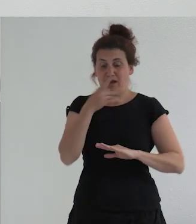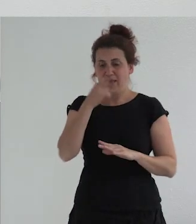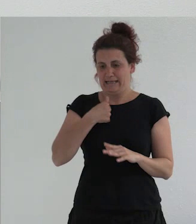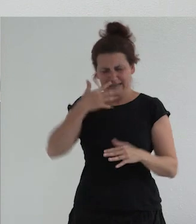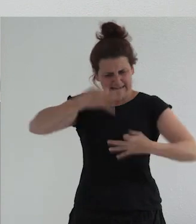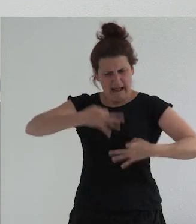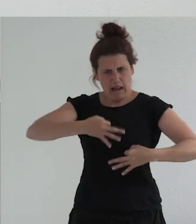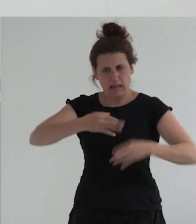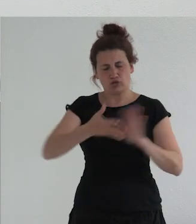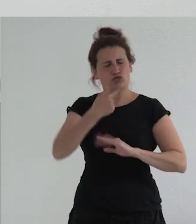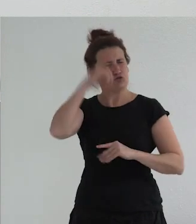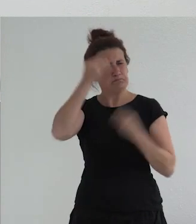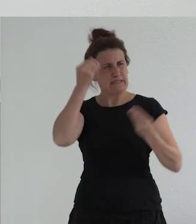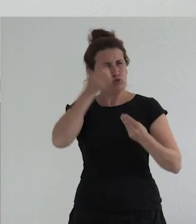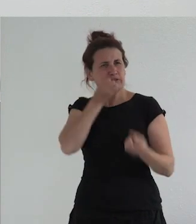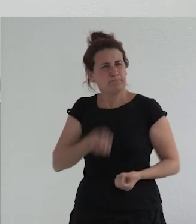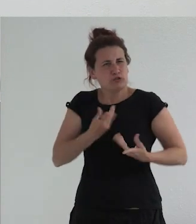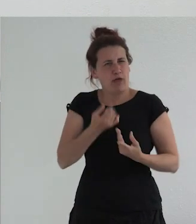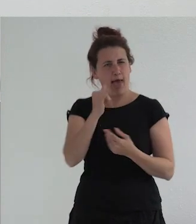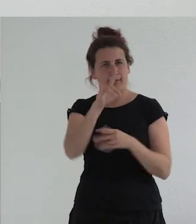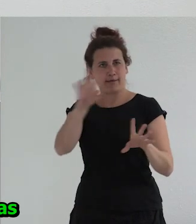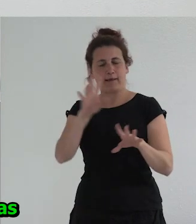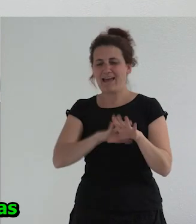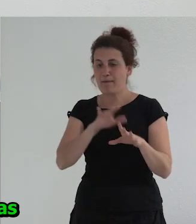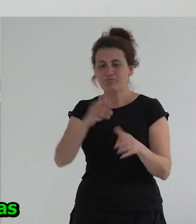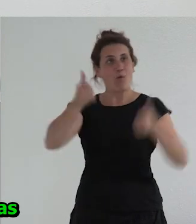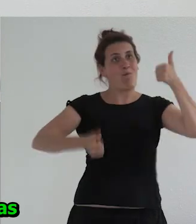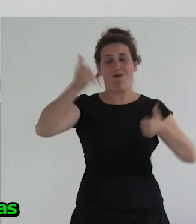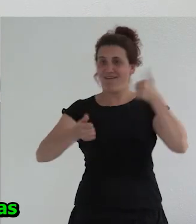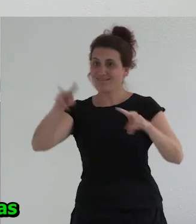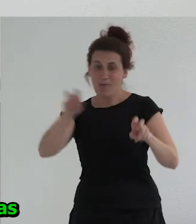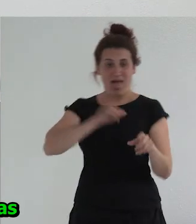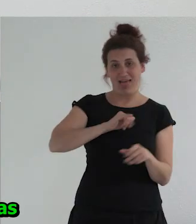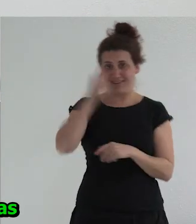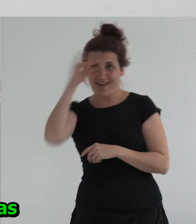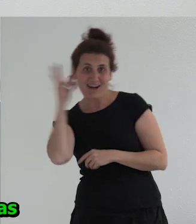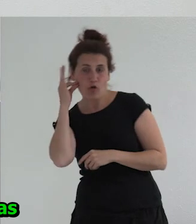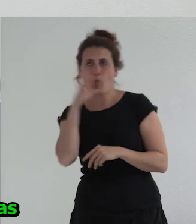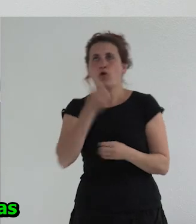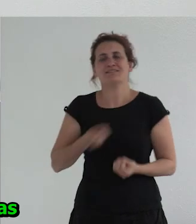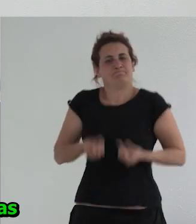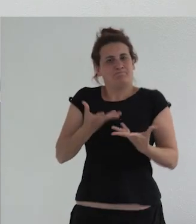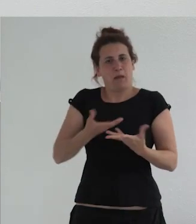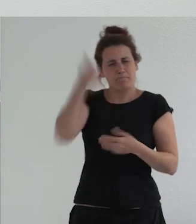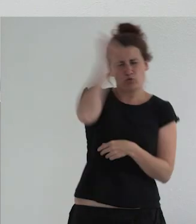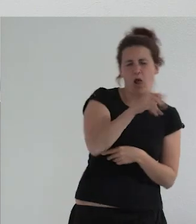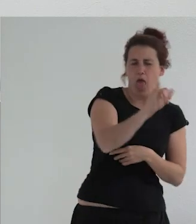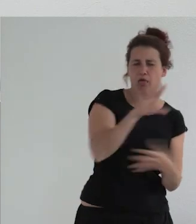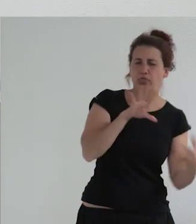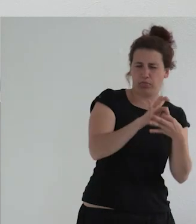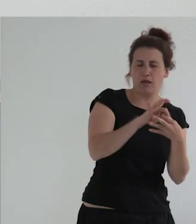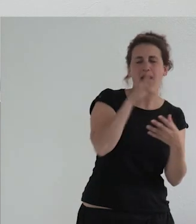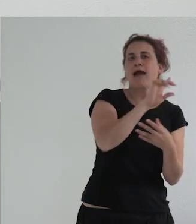pensamos que hay una serie de expresiones que no compiten a las identidades de género es decir que hay una serie de expresiones masculinas que no